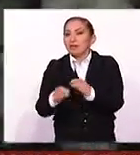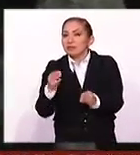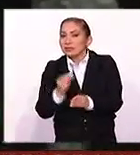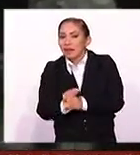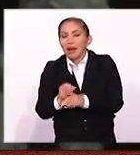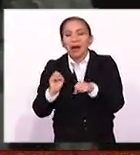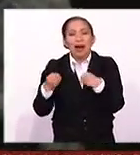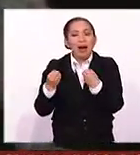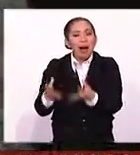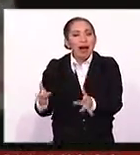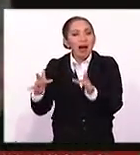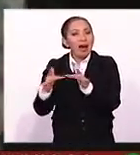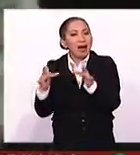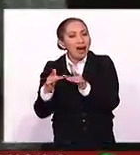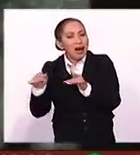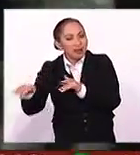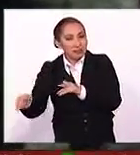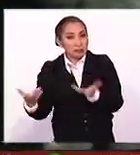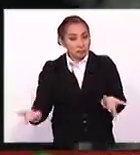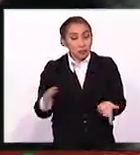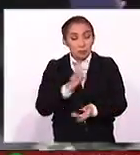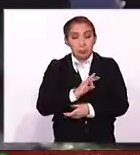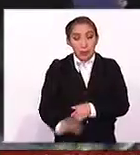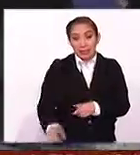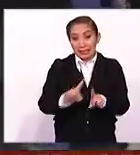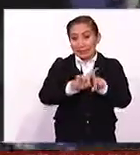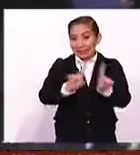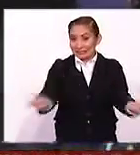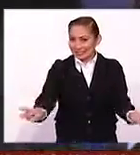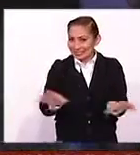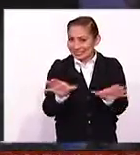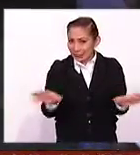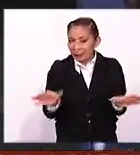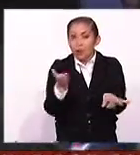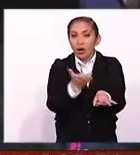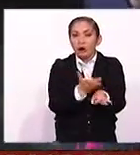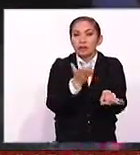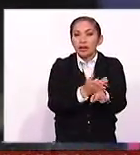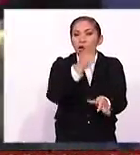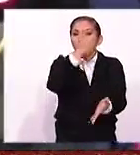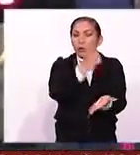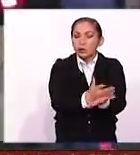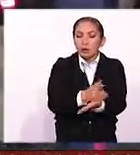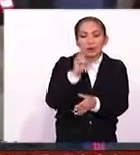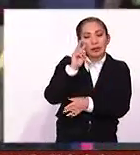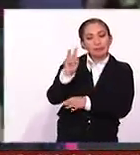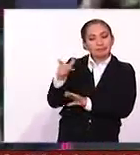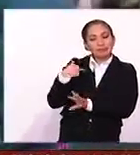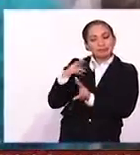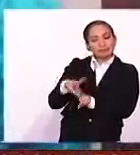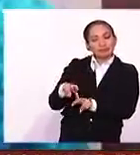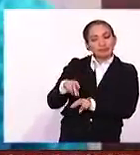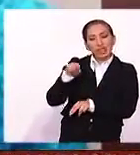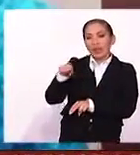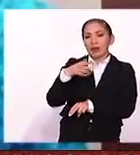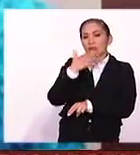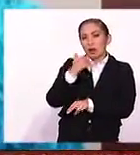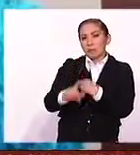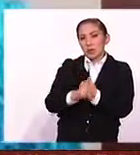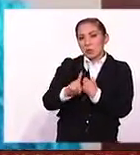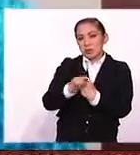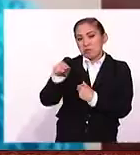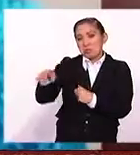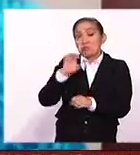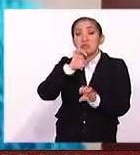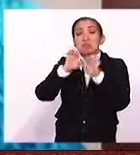etcétera, en relación con el Guzmán Loera, eso podría ser diferente. Pero hasta ese momento, la percepción de estos analistas legales es que no tiene problemas